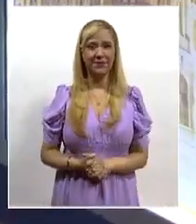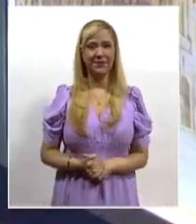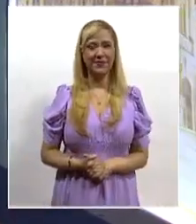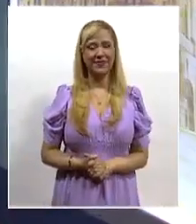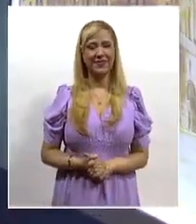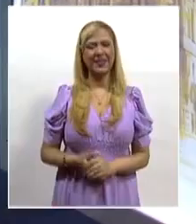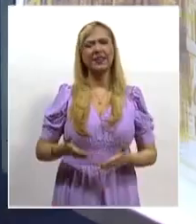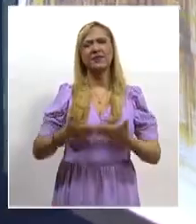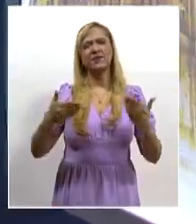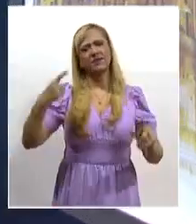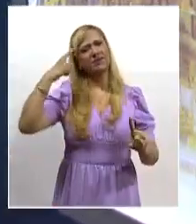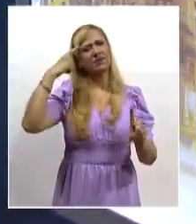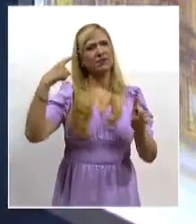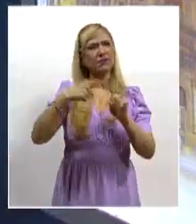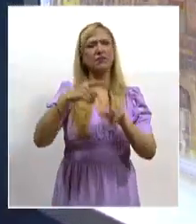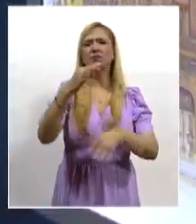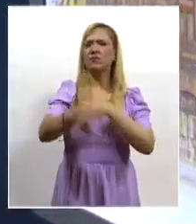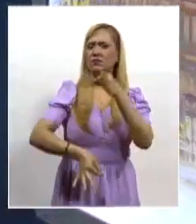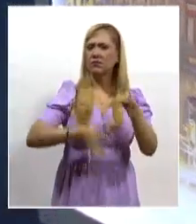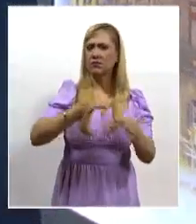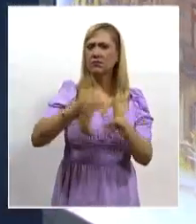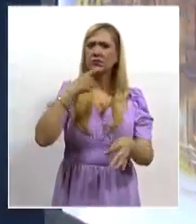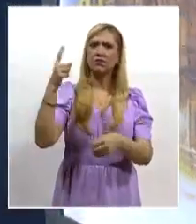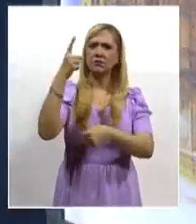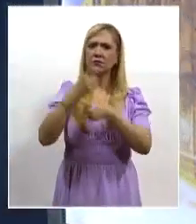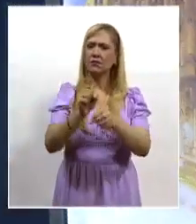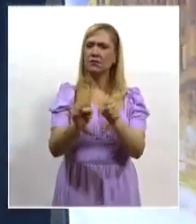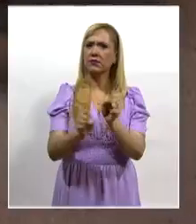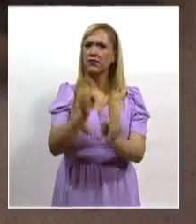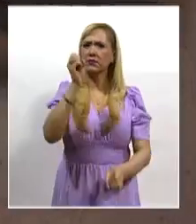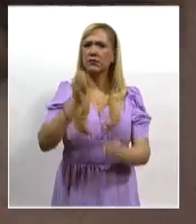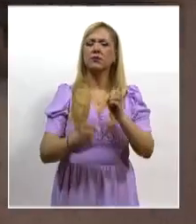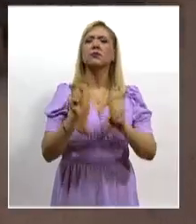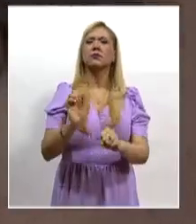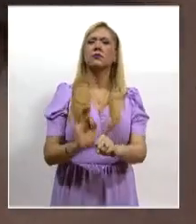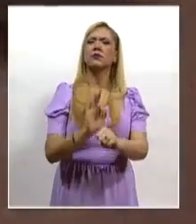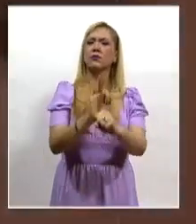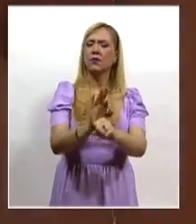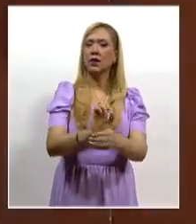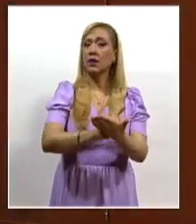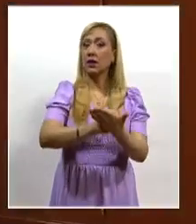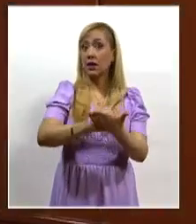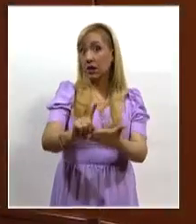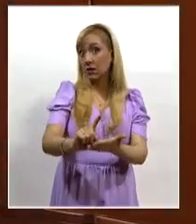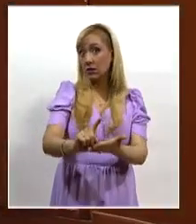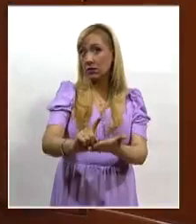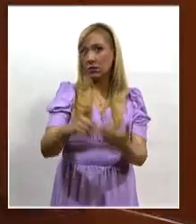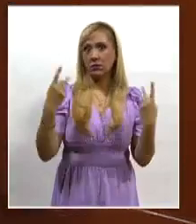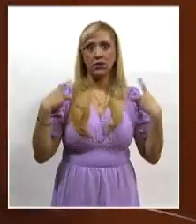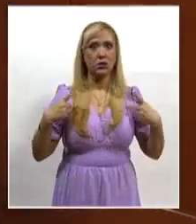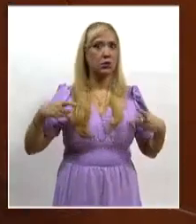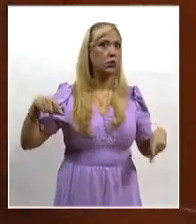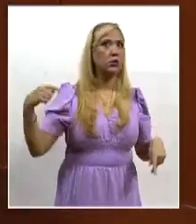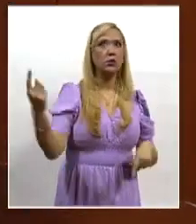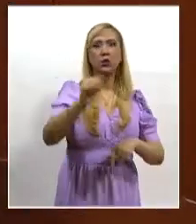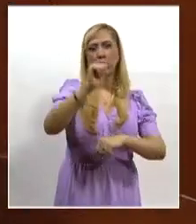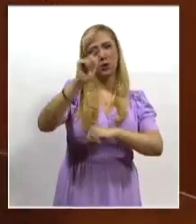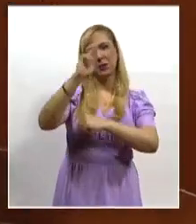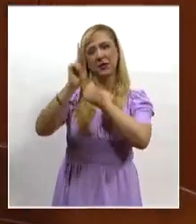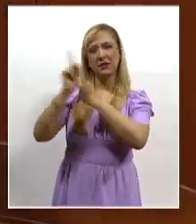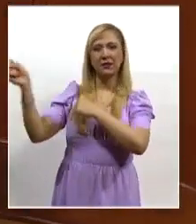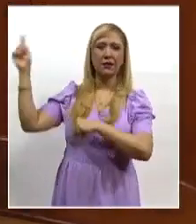Y con el fin de dar cumplimiento al criterio de la Primera Sala de la Corte que protege el derecho irrenunciable de las personas extranjeras